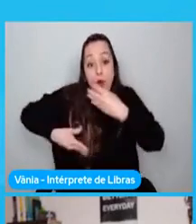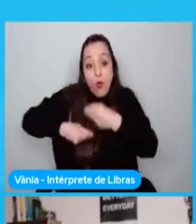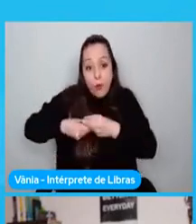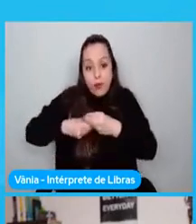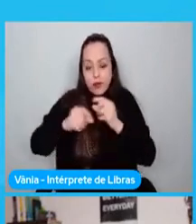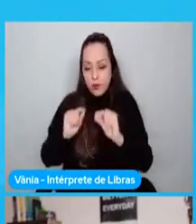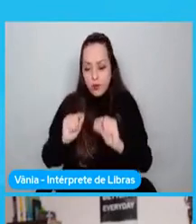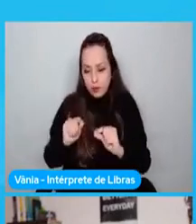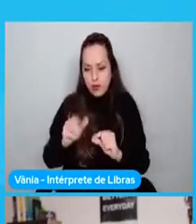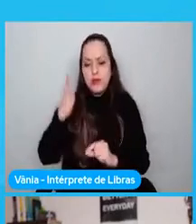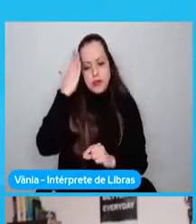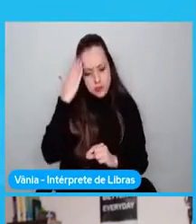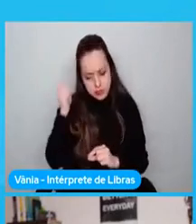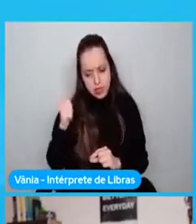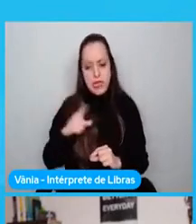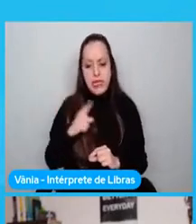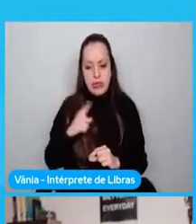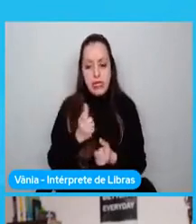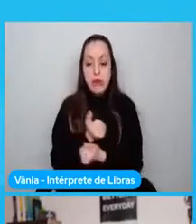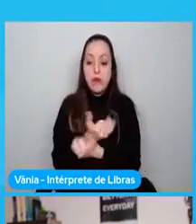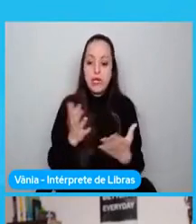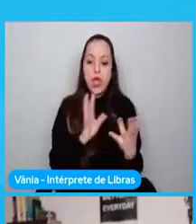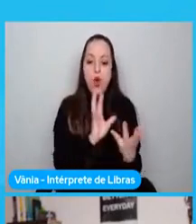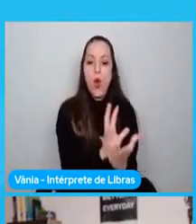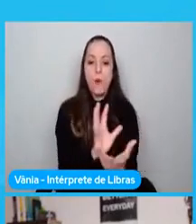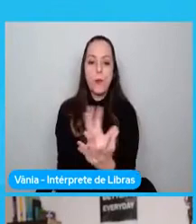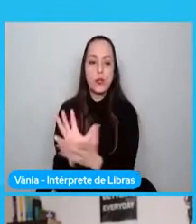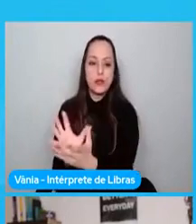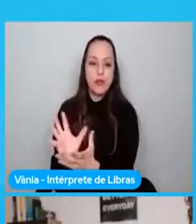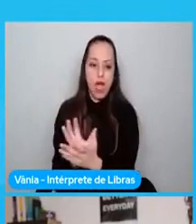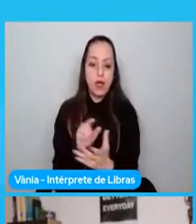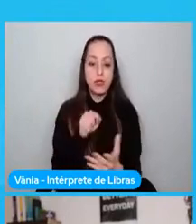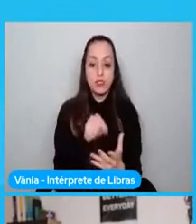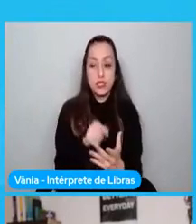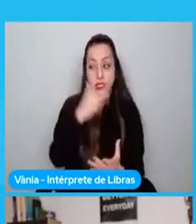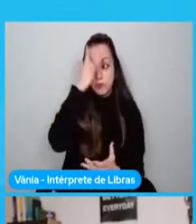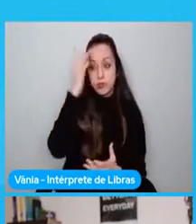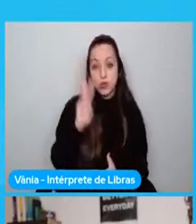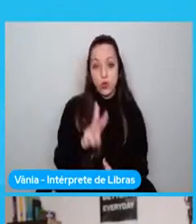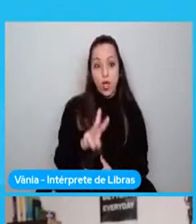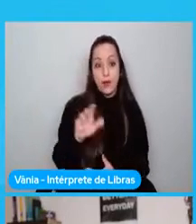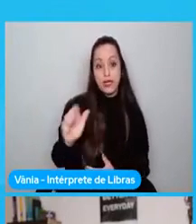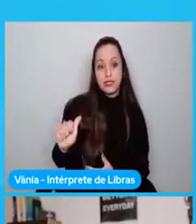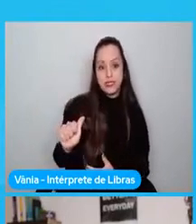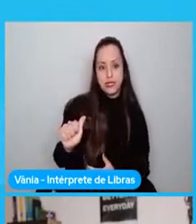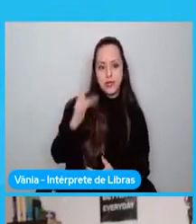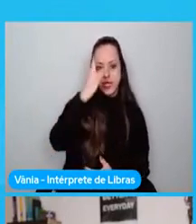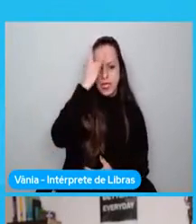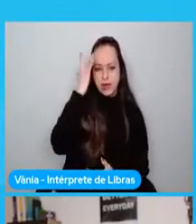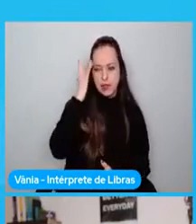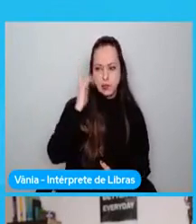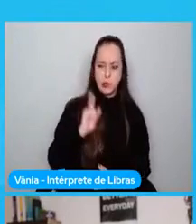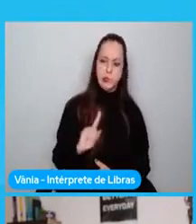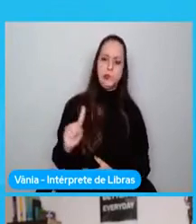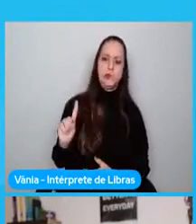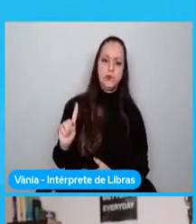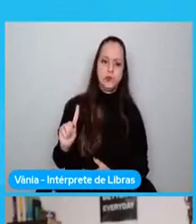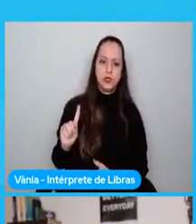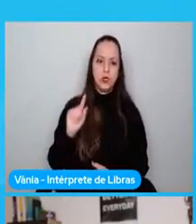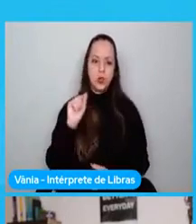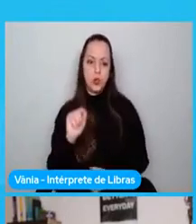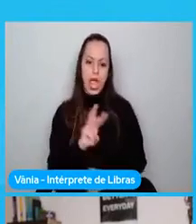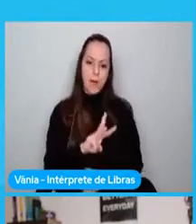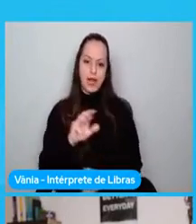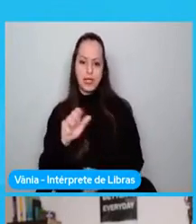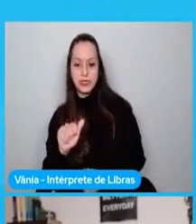diferentes comunidades WebAssembly, el término WebAssembly se ha tomado a la ligera y se habla de WebAssembly